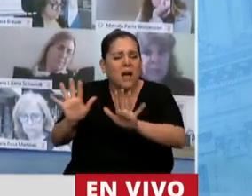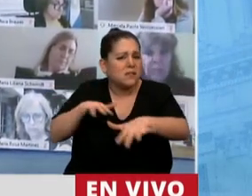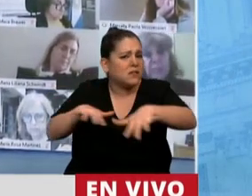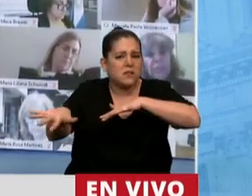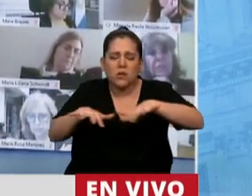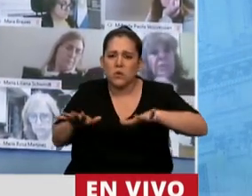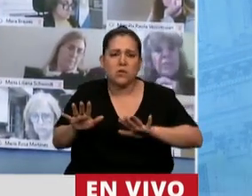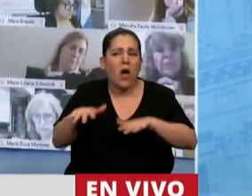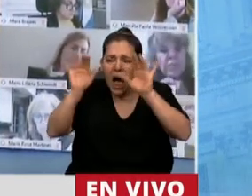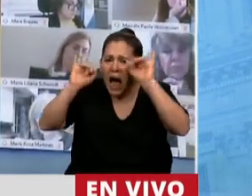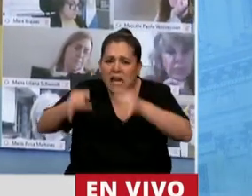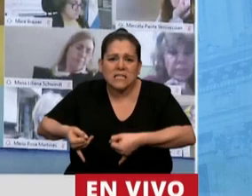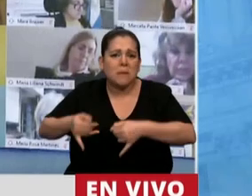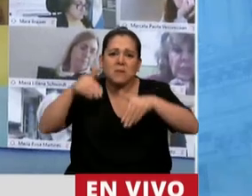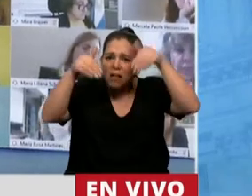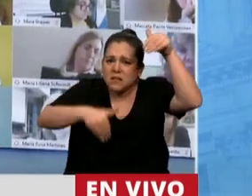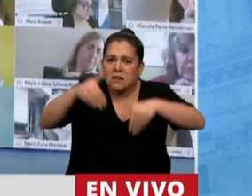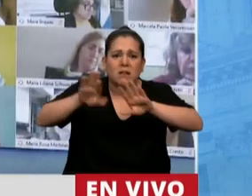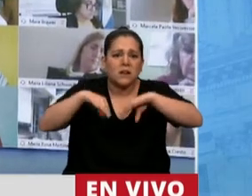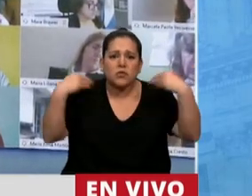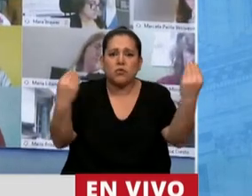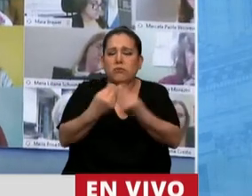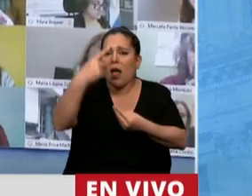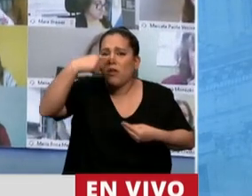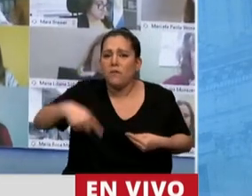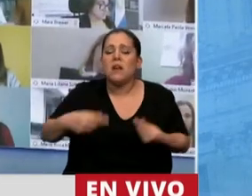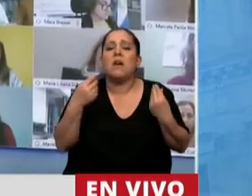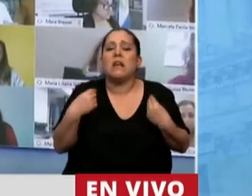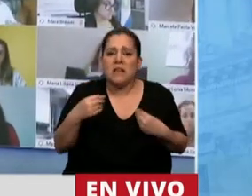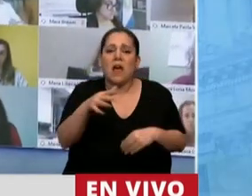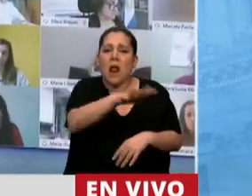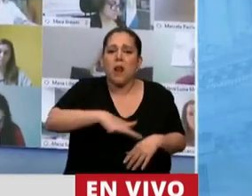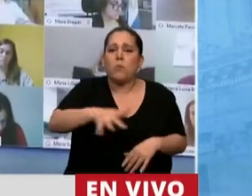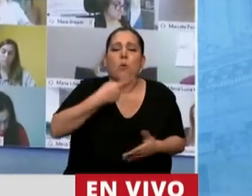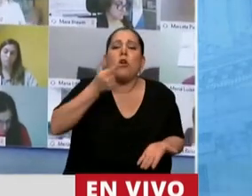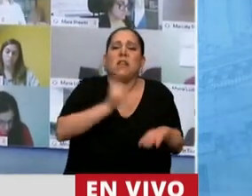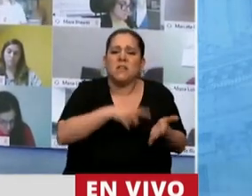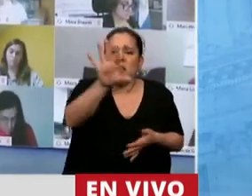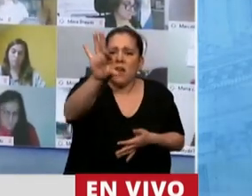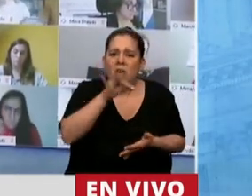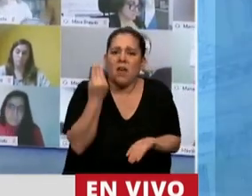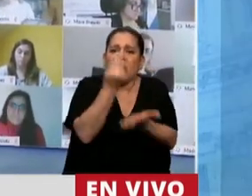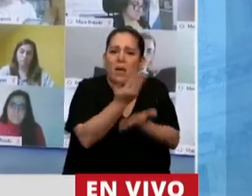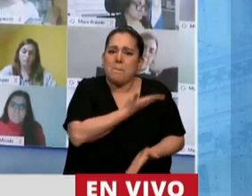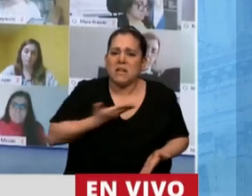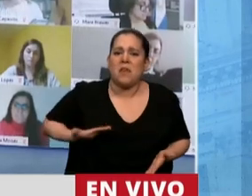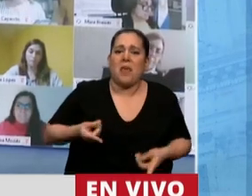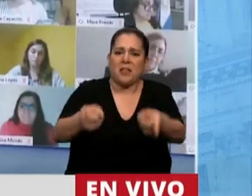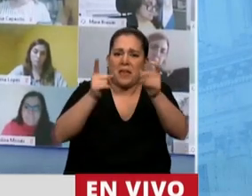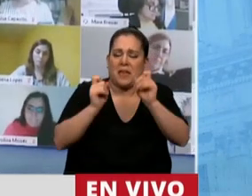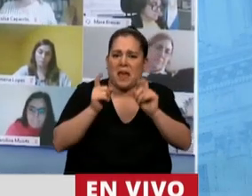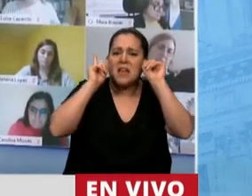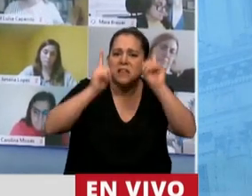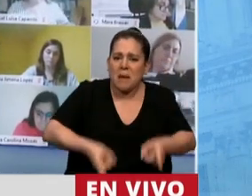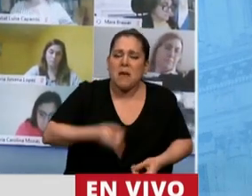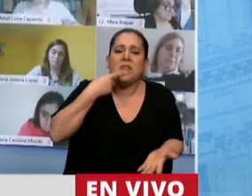electoral en donde el pueblo elige quién lo va a gobernar y también elige quién